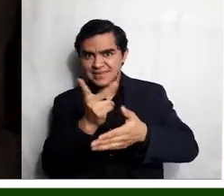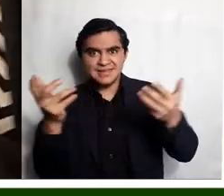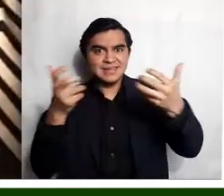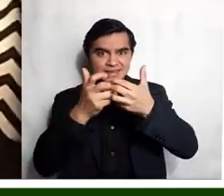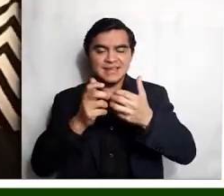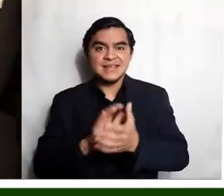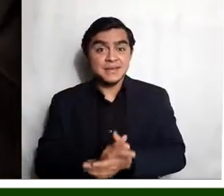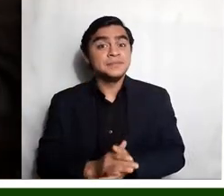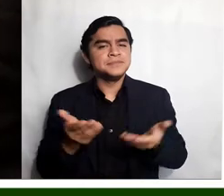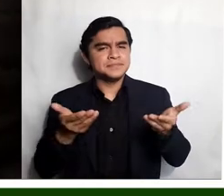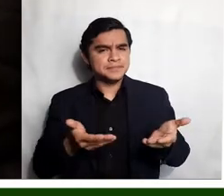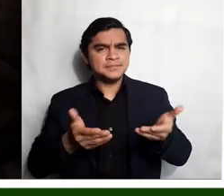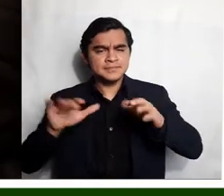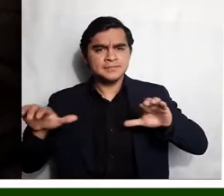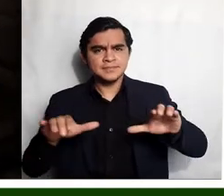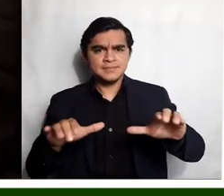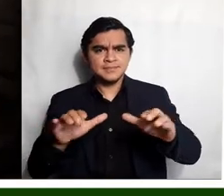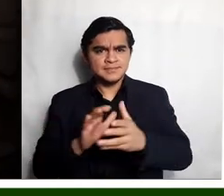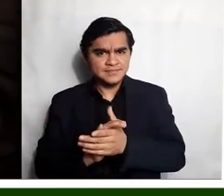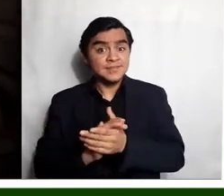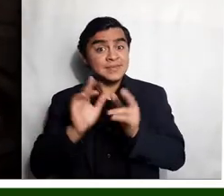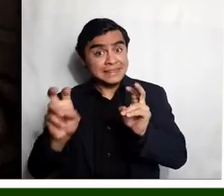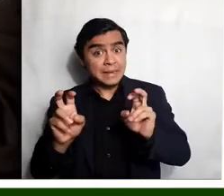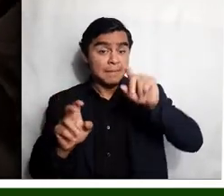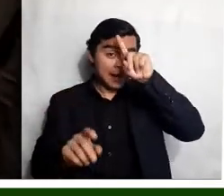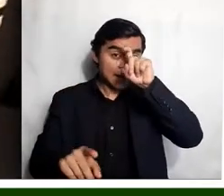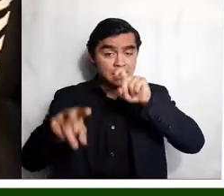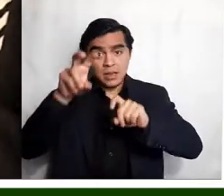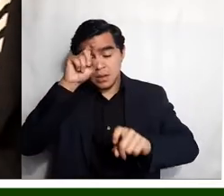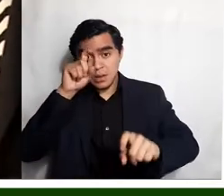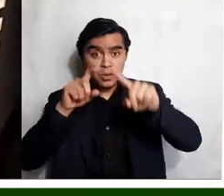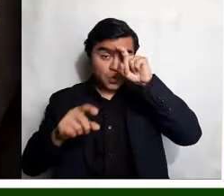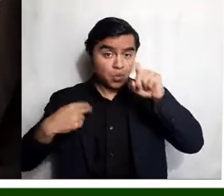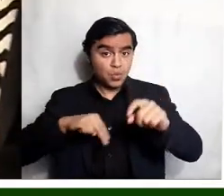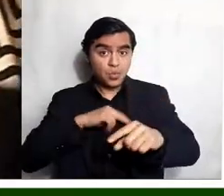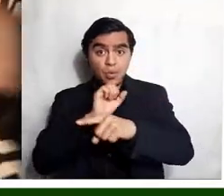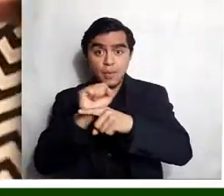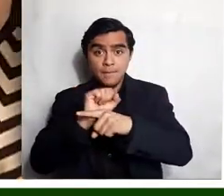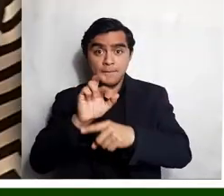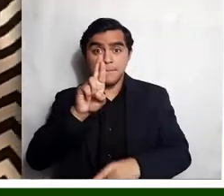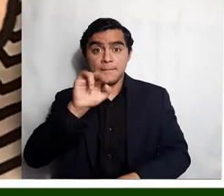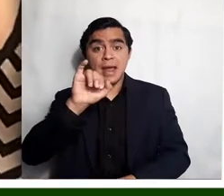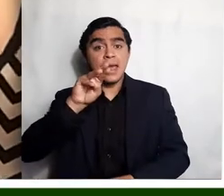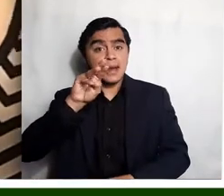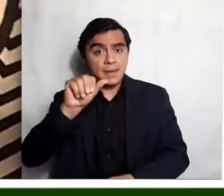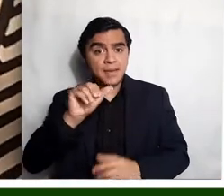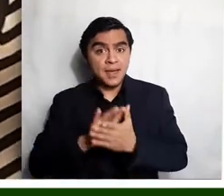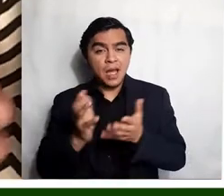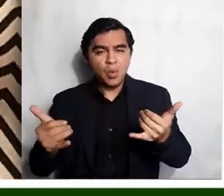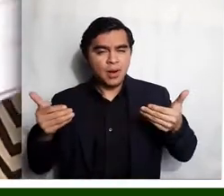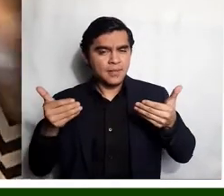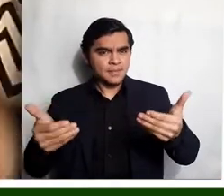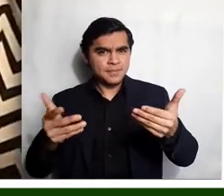Muy bien. Esa es la actividad de la familia cansa donde nosotros practicamos la rima. Ahora vamos a